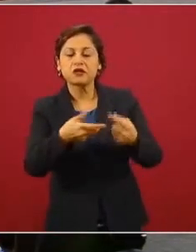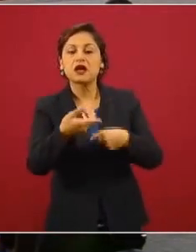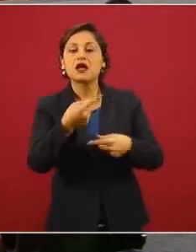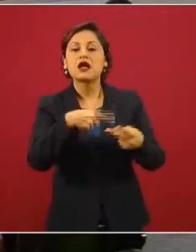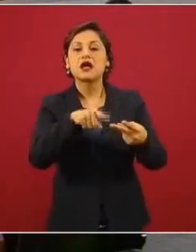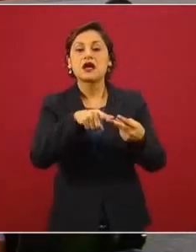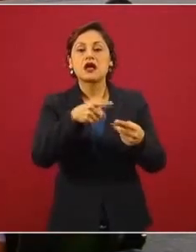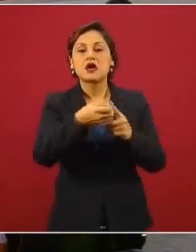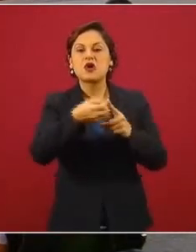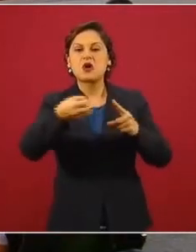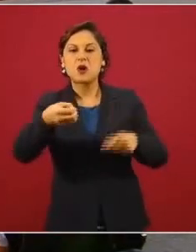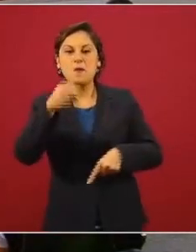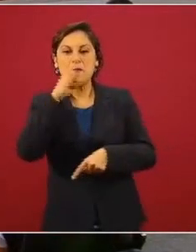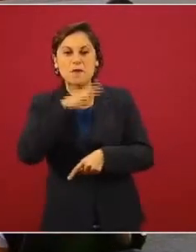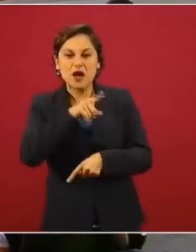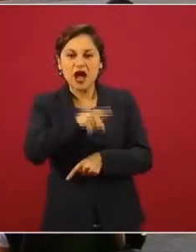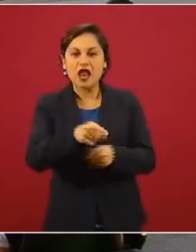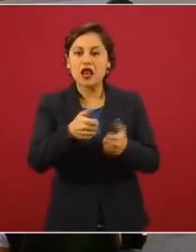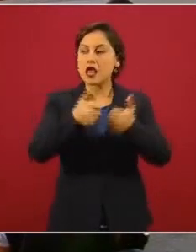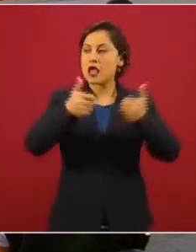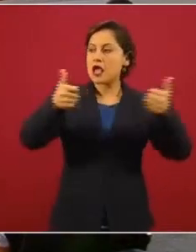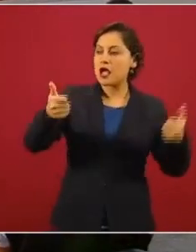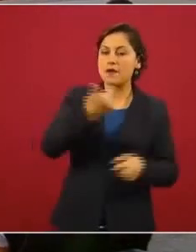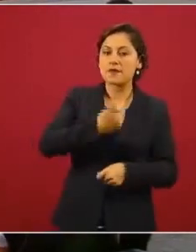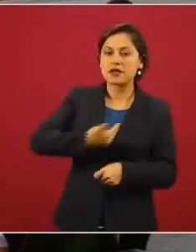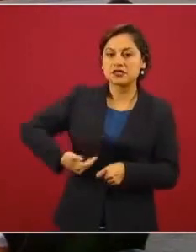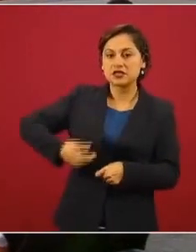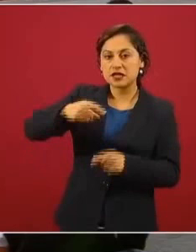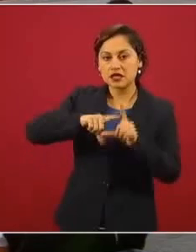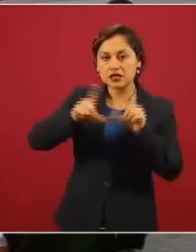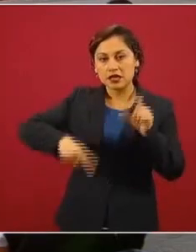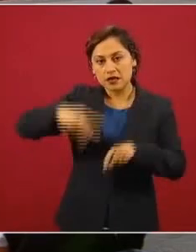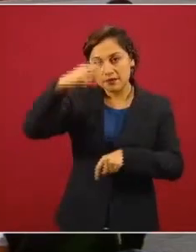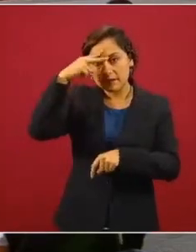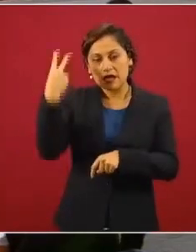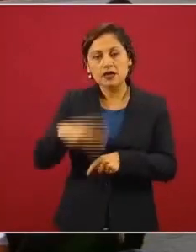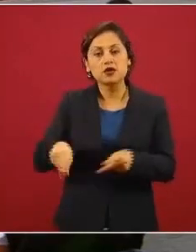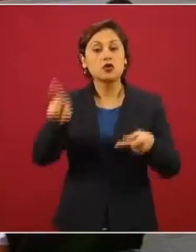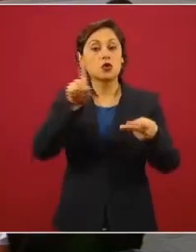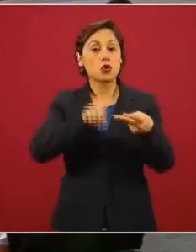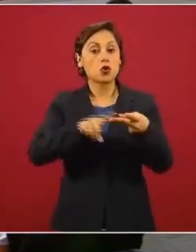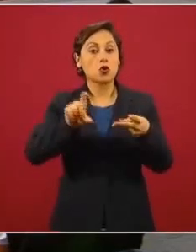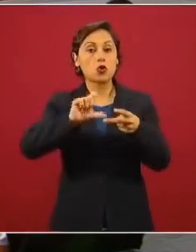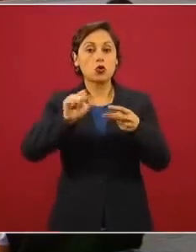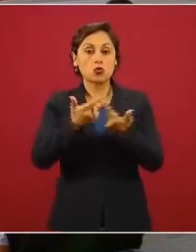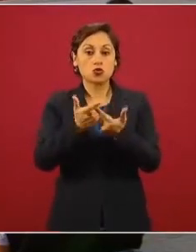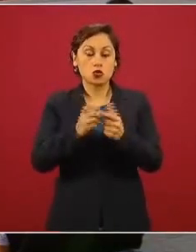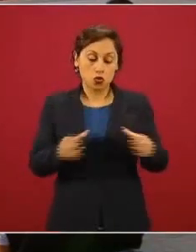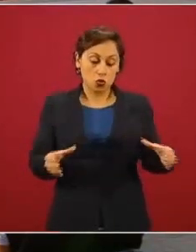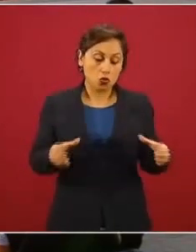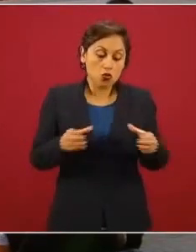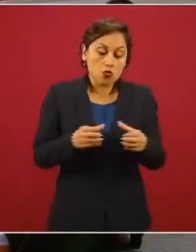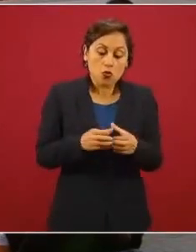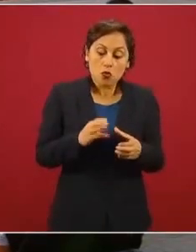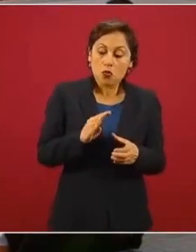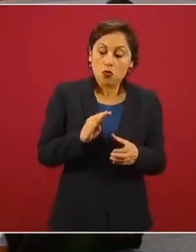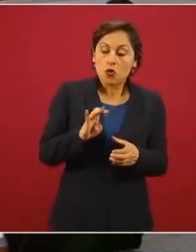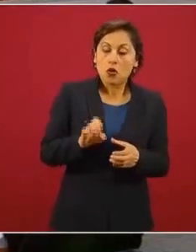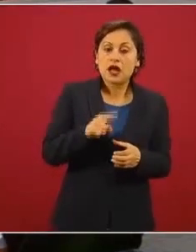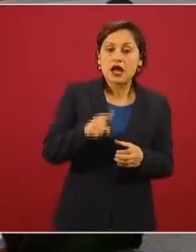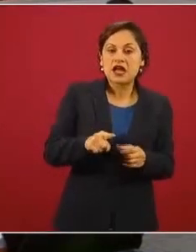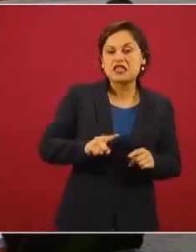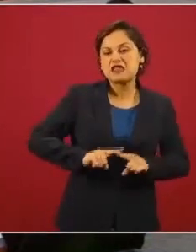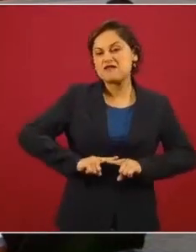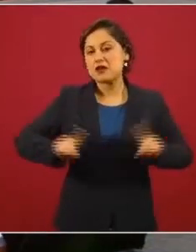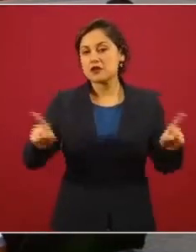organizativa y alejado del presidente de la República. Por otro lado, integrar un bloque opositor amplio, BOA, a la 4T, donde